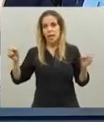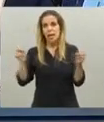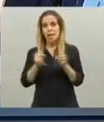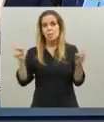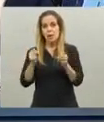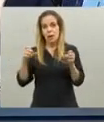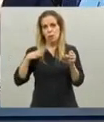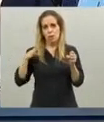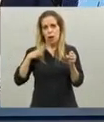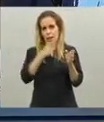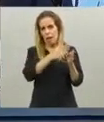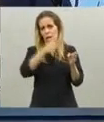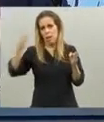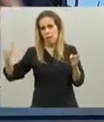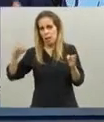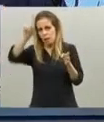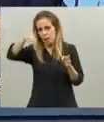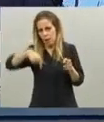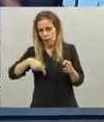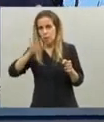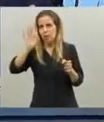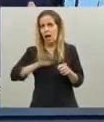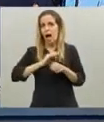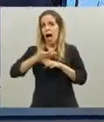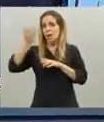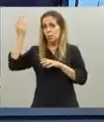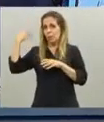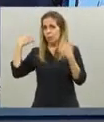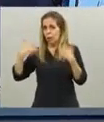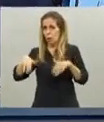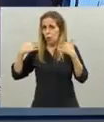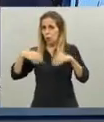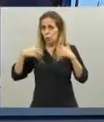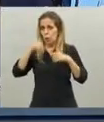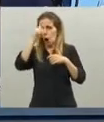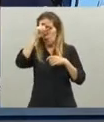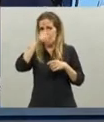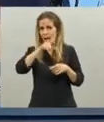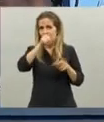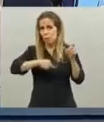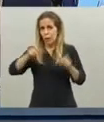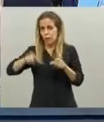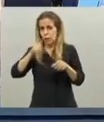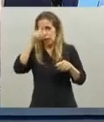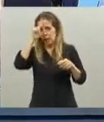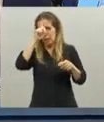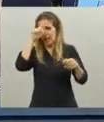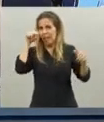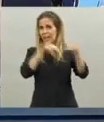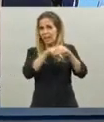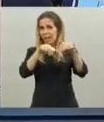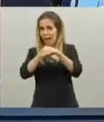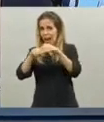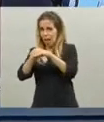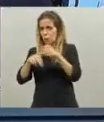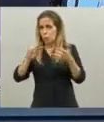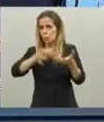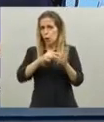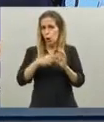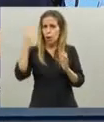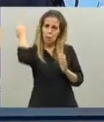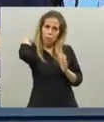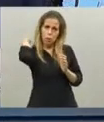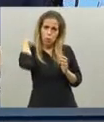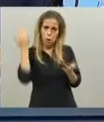de Buenos Aires el invierno anterior desbordó la capacidad de las terapias intensivas y no había coronavirus porque